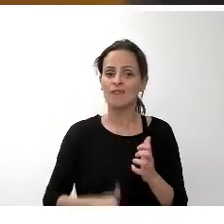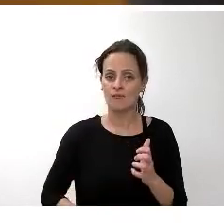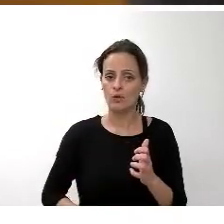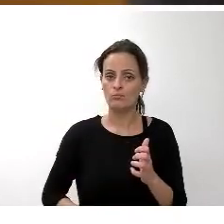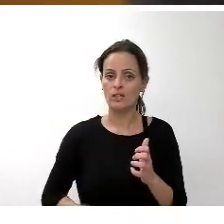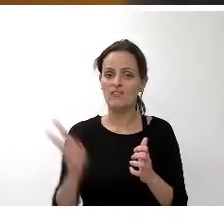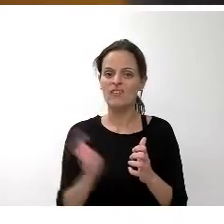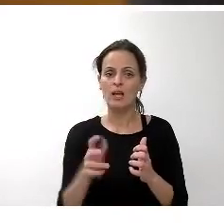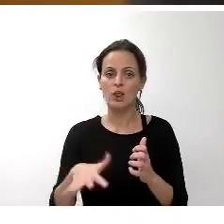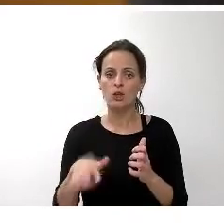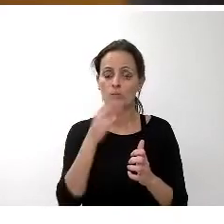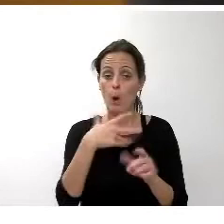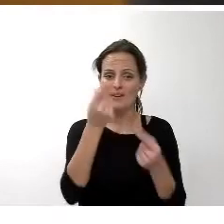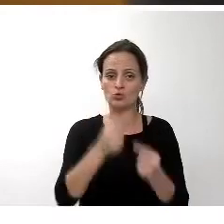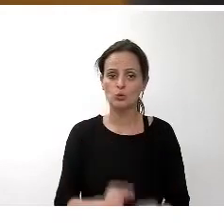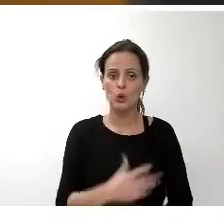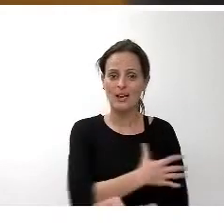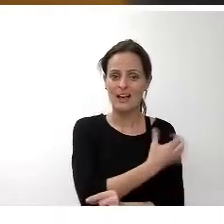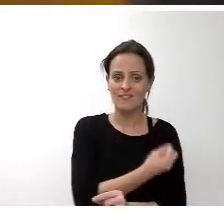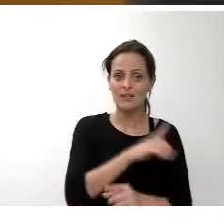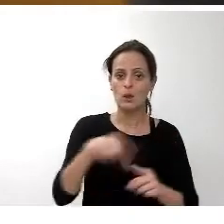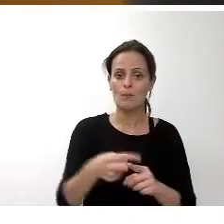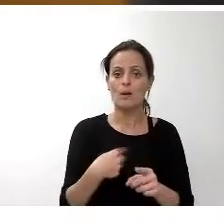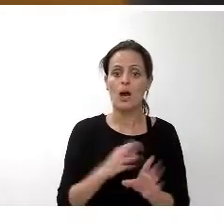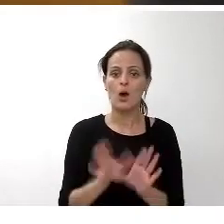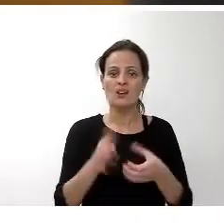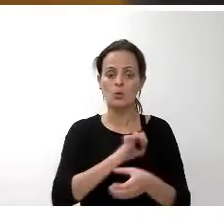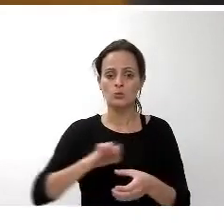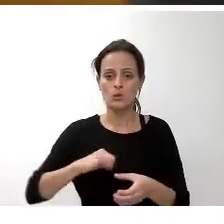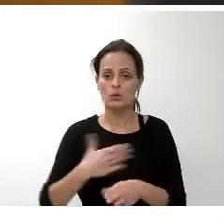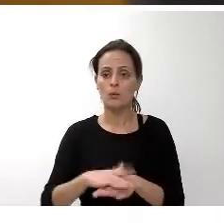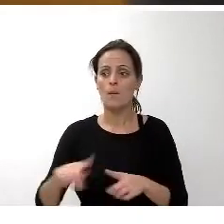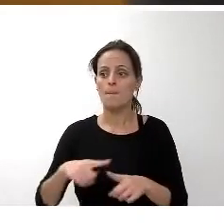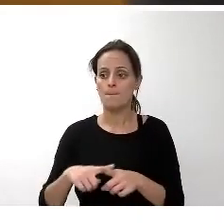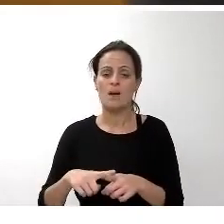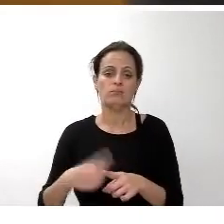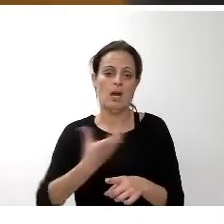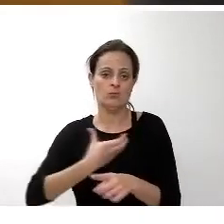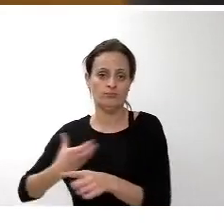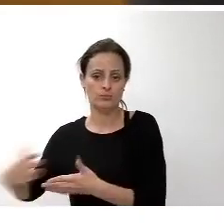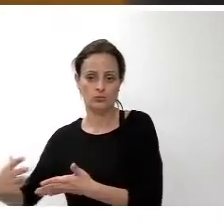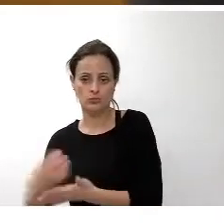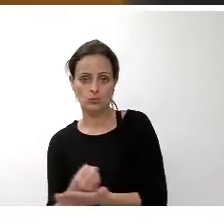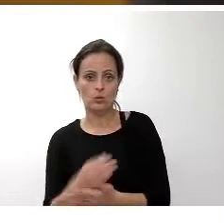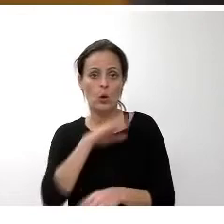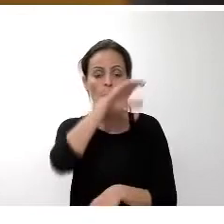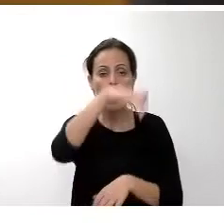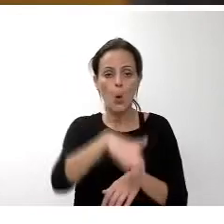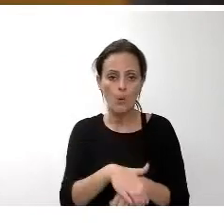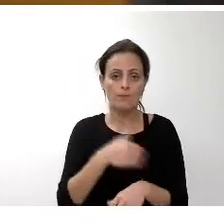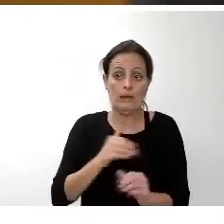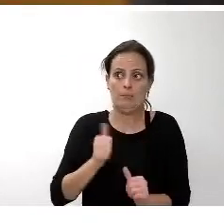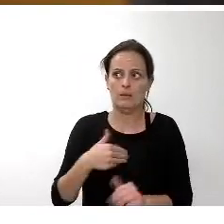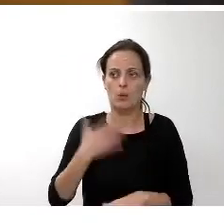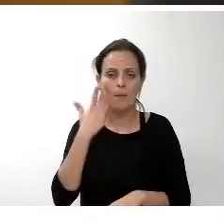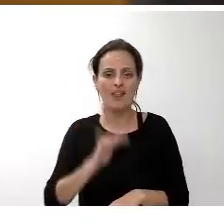que el presupuesto del cabildo sus organismos autónomos y entes públicos dependientes que consolidan cumple el principio de estabilidad presupuestaria en